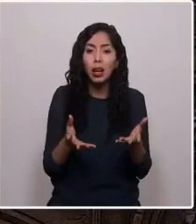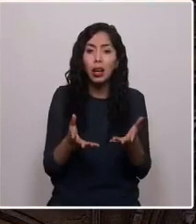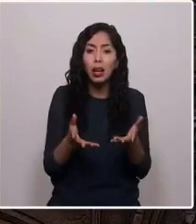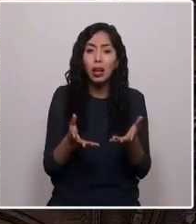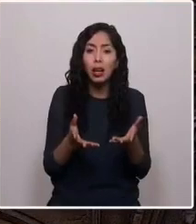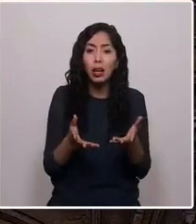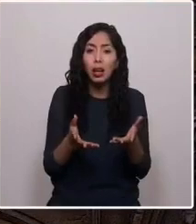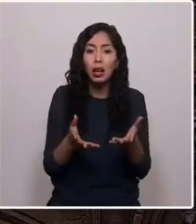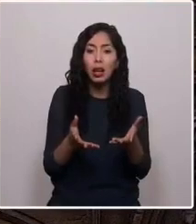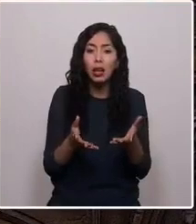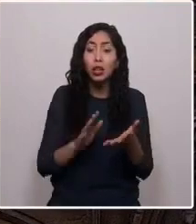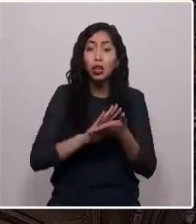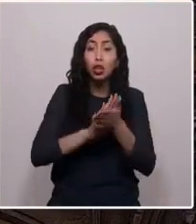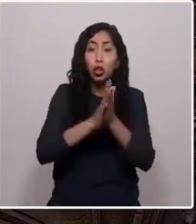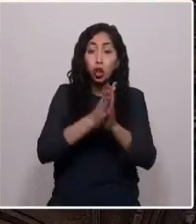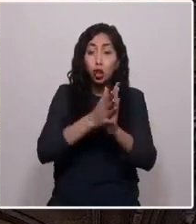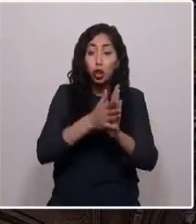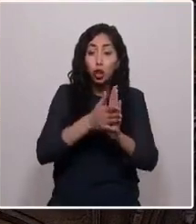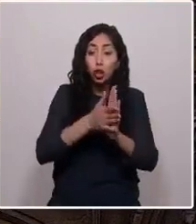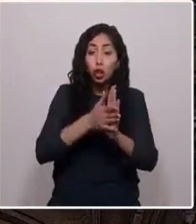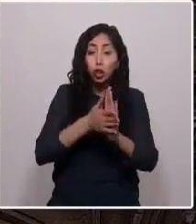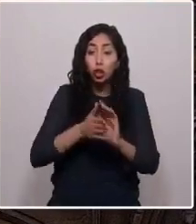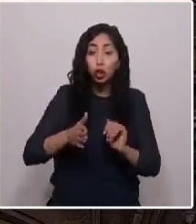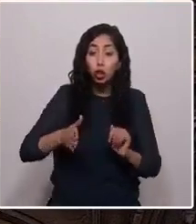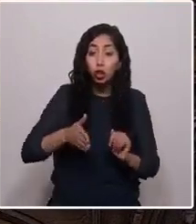los recursos pesqueros del mar a ser familia.